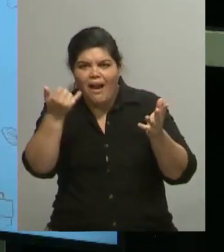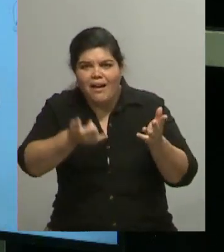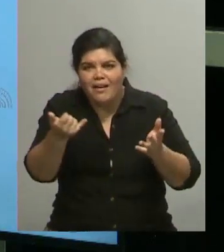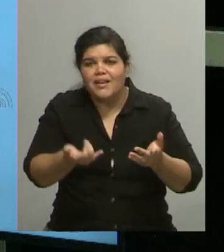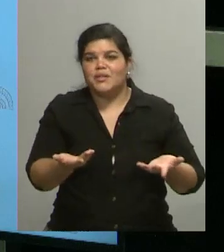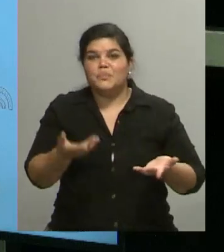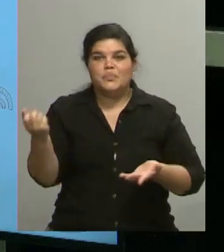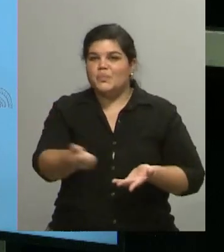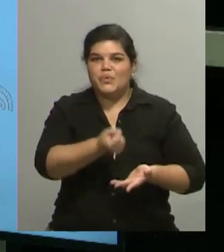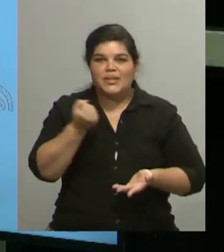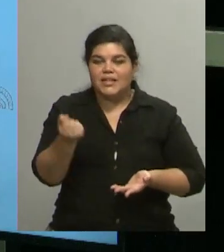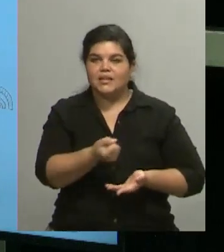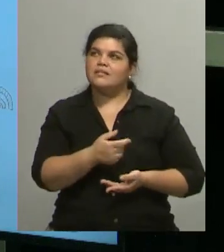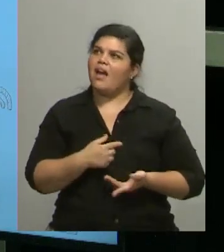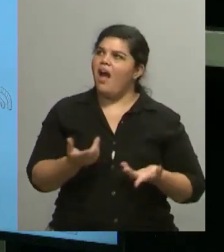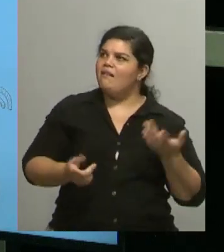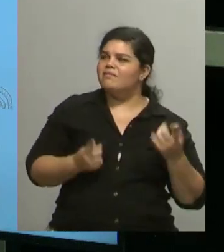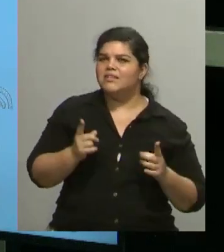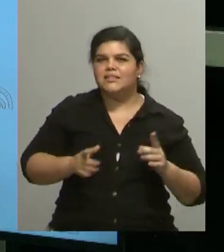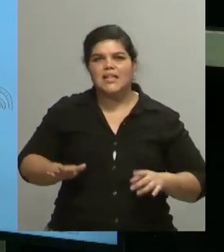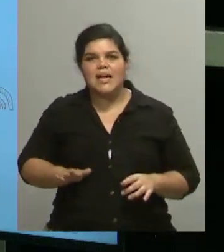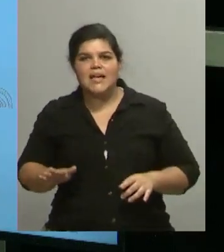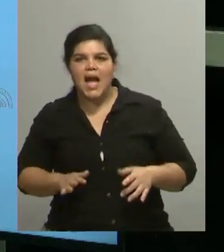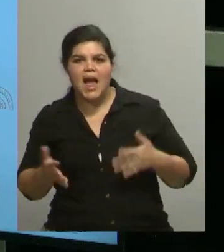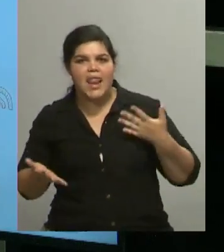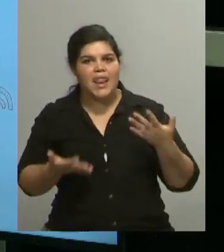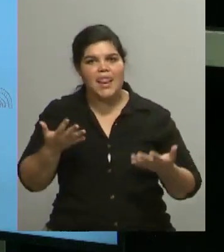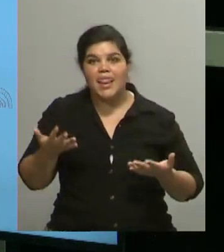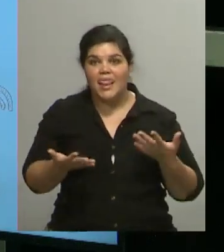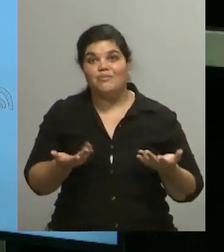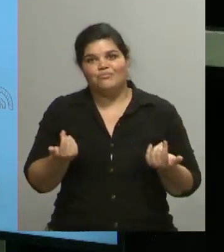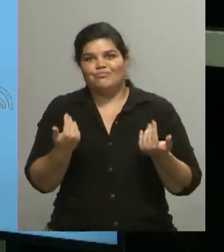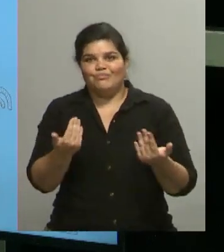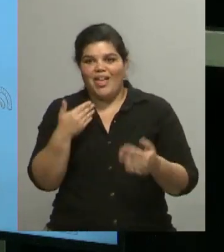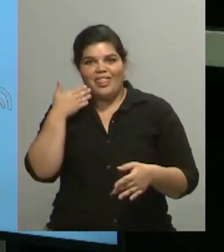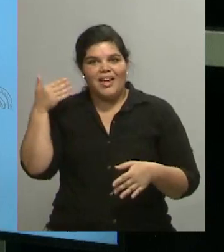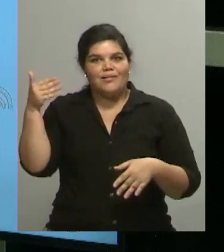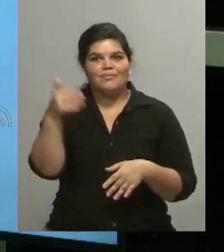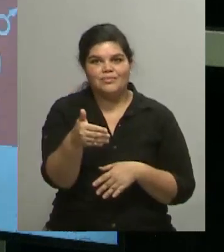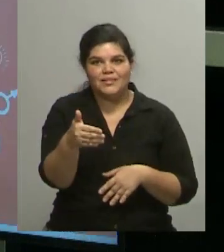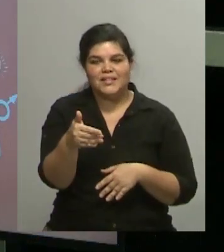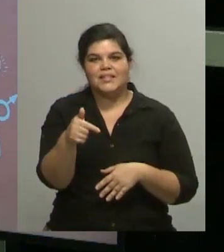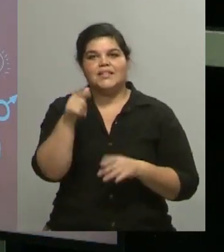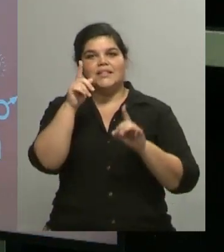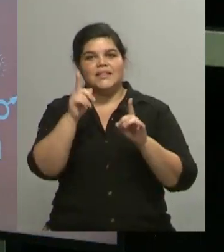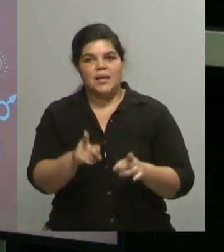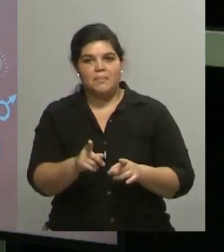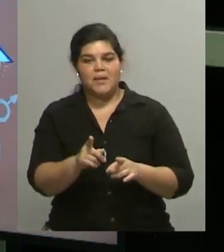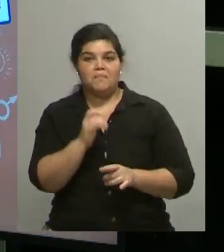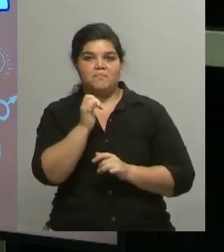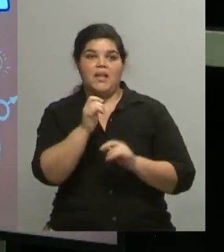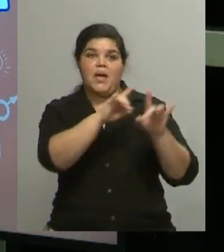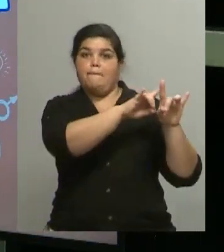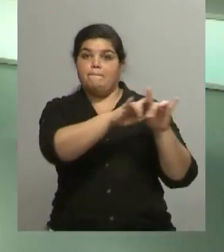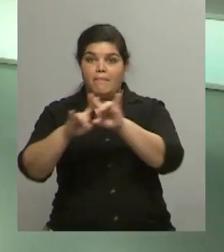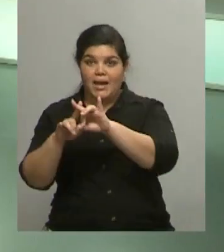dice, tengo tiempo, tengo ganas de hacer algo, no sé qué hacer y, bueno, puede ir ahí, acercarse o a través de, por supuesto, la página de la universidad,